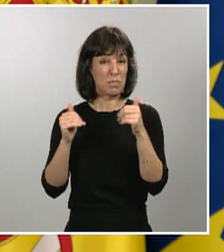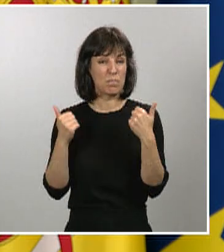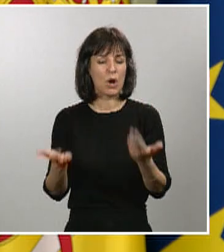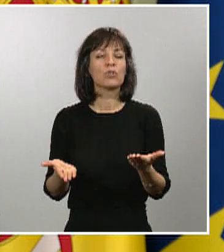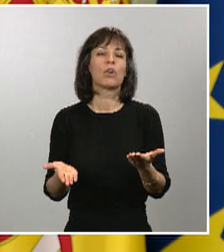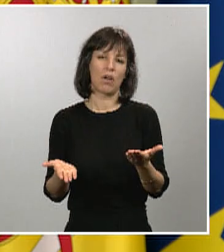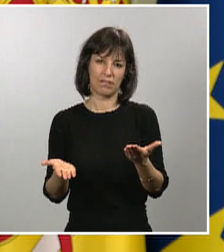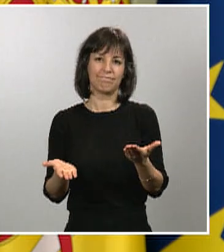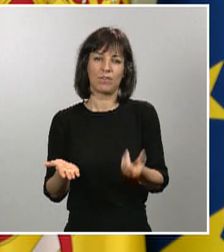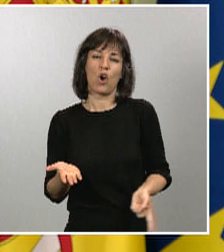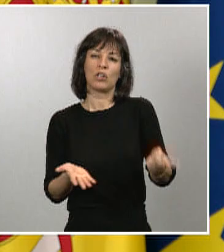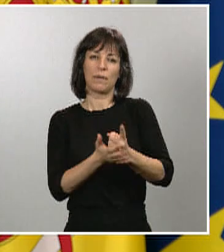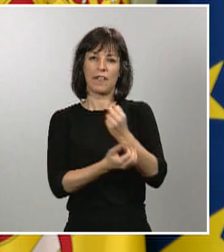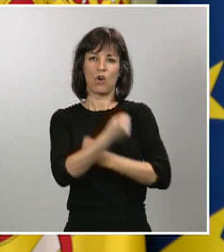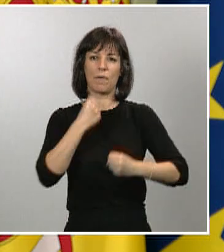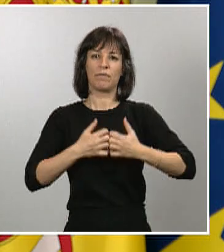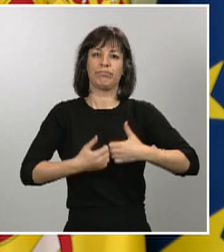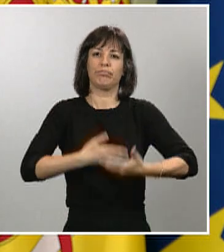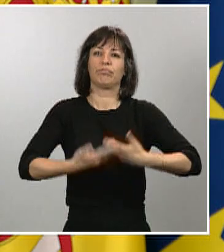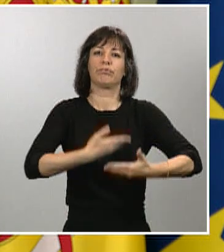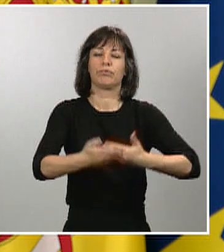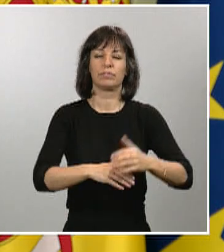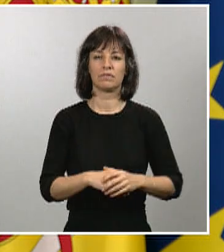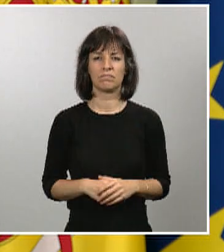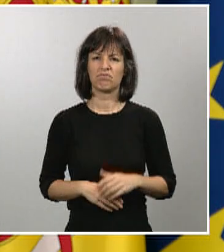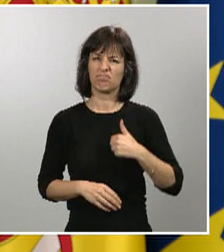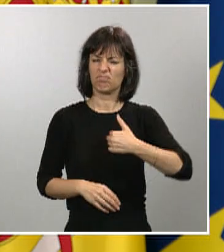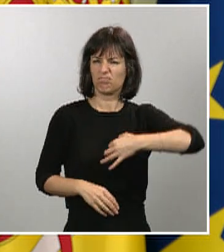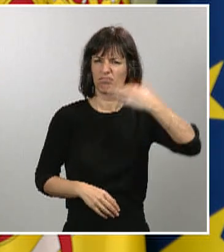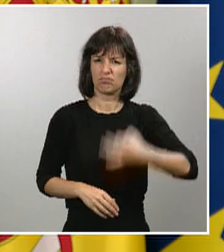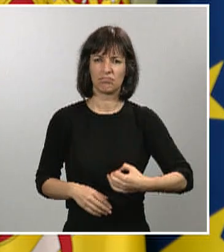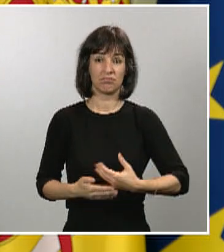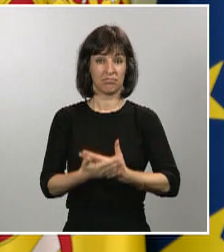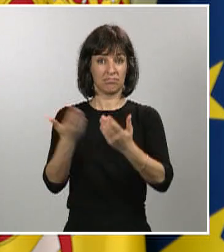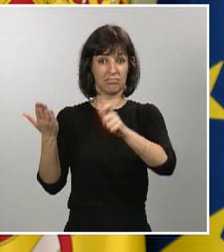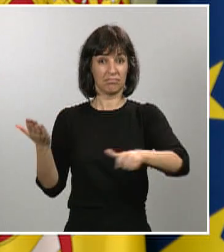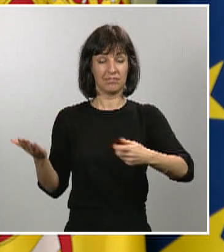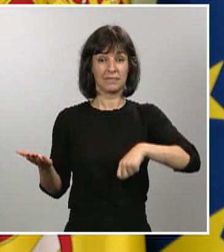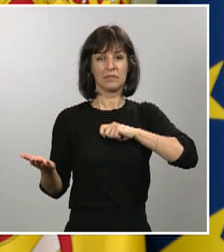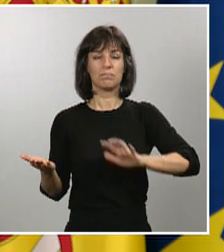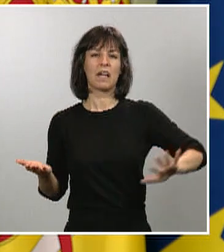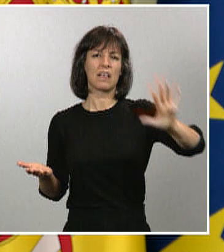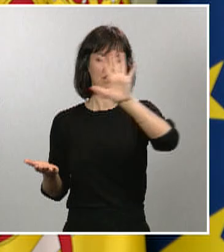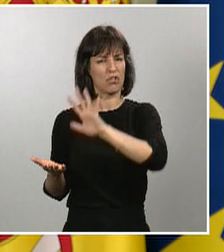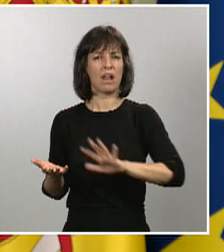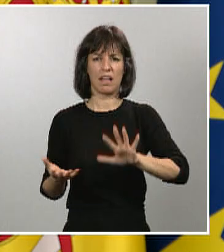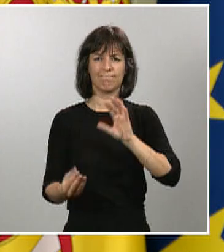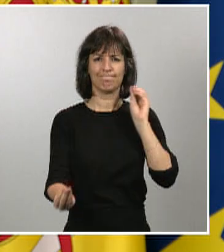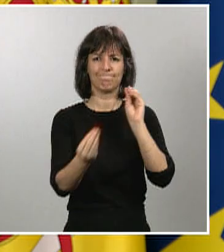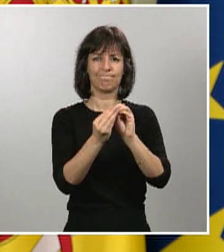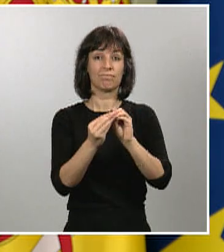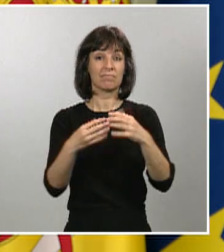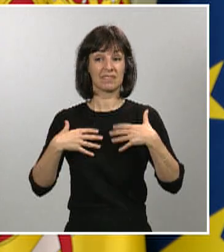nuestra economía. Estoy convencida que el conjunto de la población española comparte que sin salud no hay trabajo,